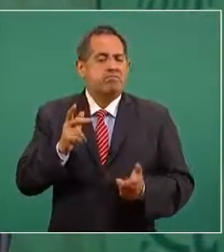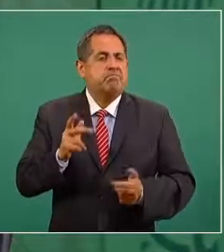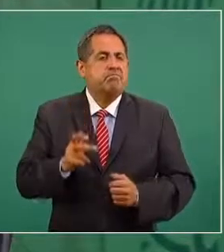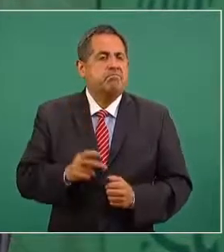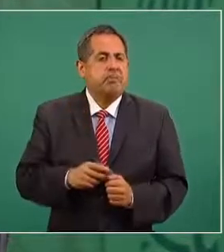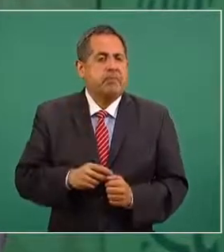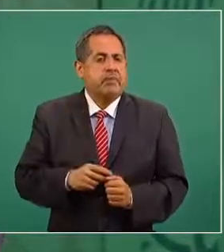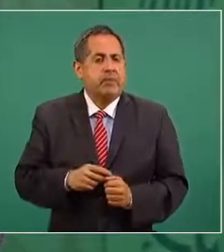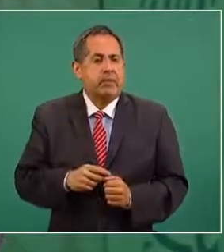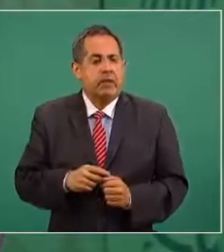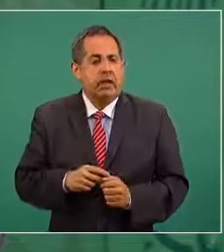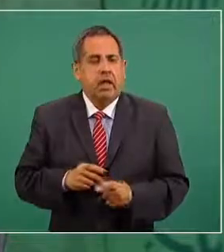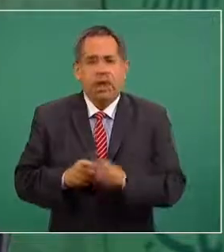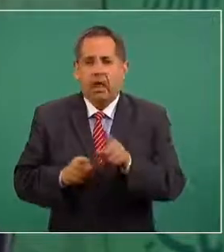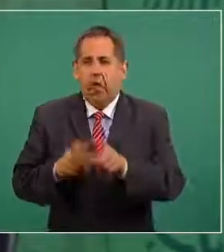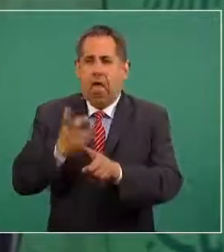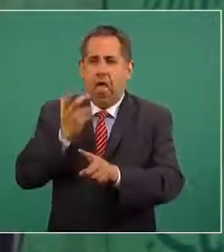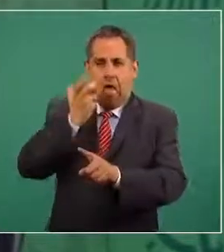motivo